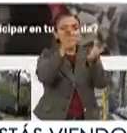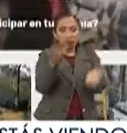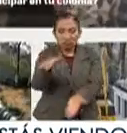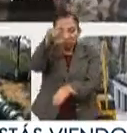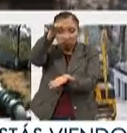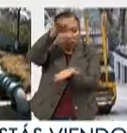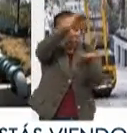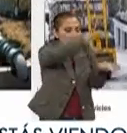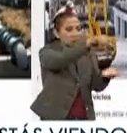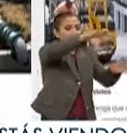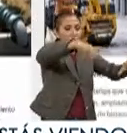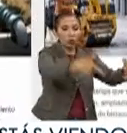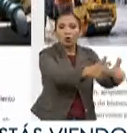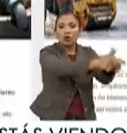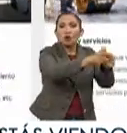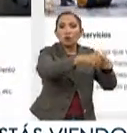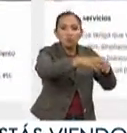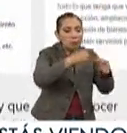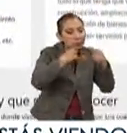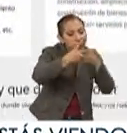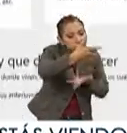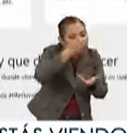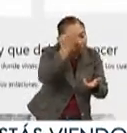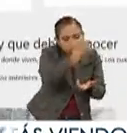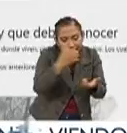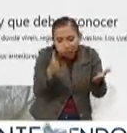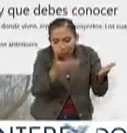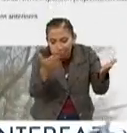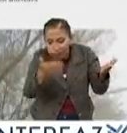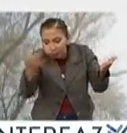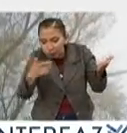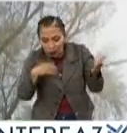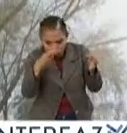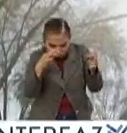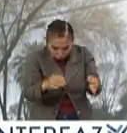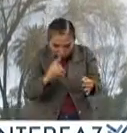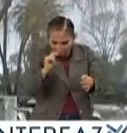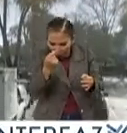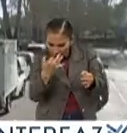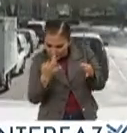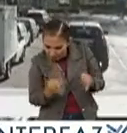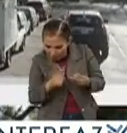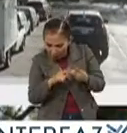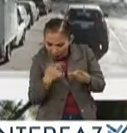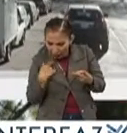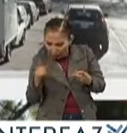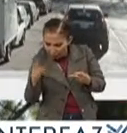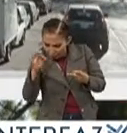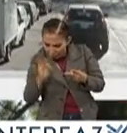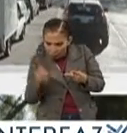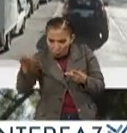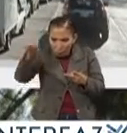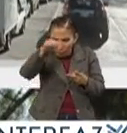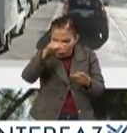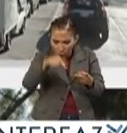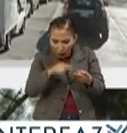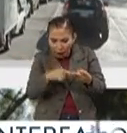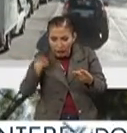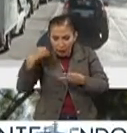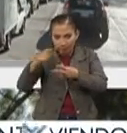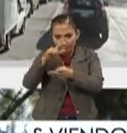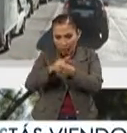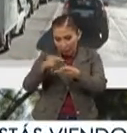técnico colegiado que es el que va a dictaminar tres situaciones, la factibilidad técnica, la factibilidad física y desde luego la